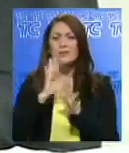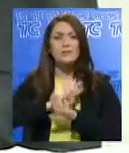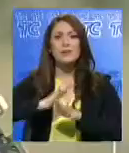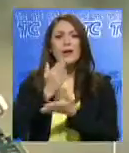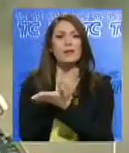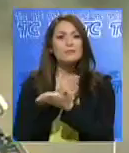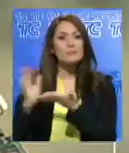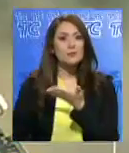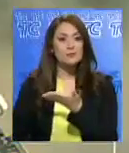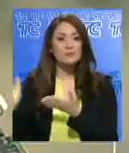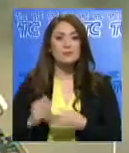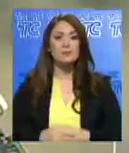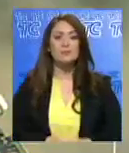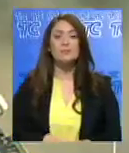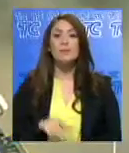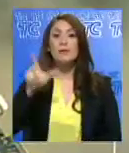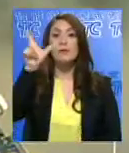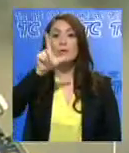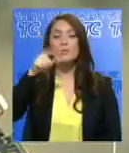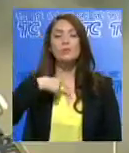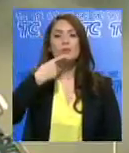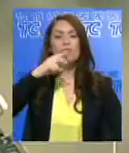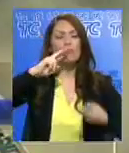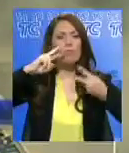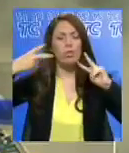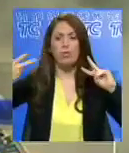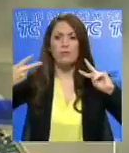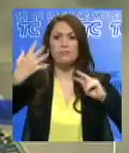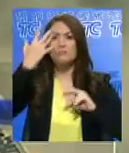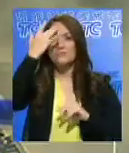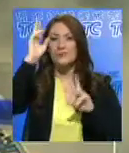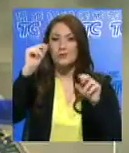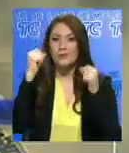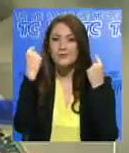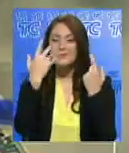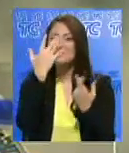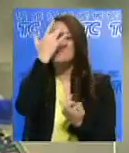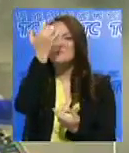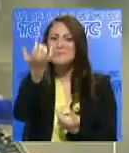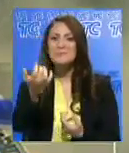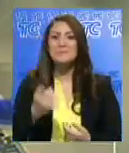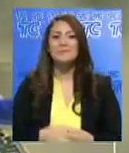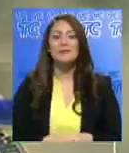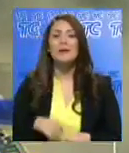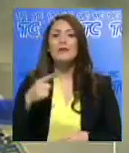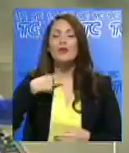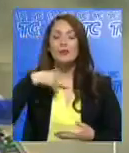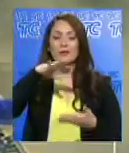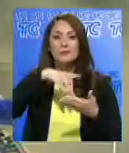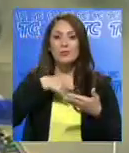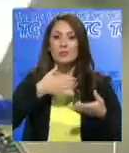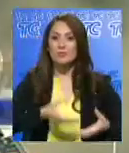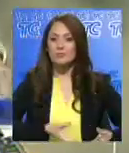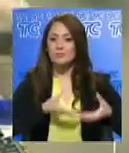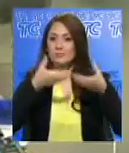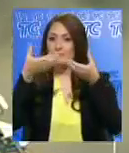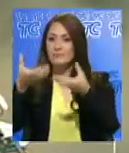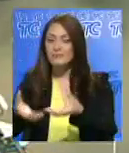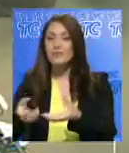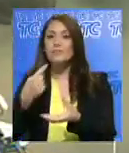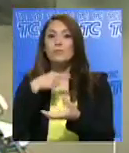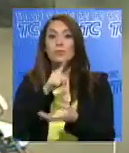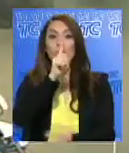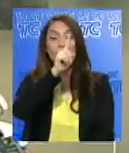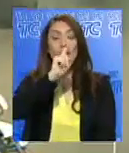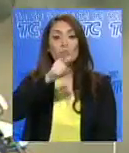Metropolitano. El día lunes dijeron lo contrario, porque no estoy diciendo. Es el estudio que les estoy mostrando. Pasa de 1